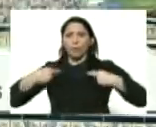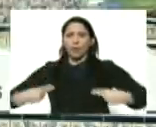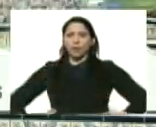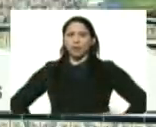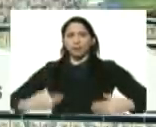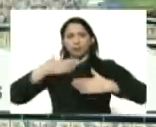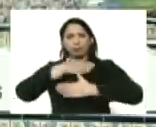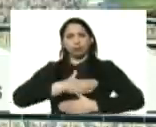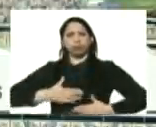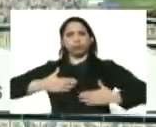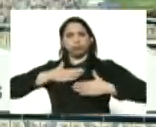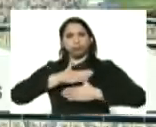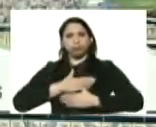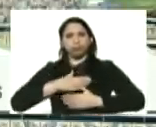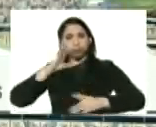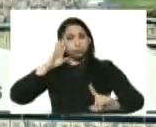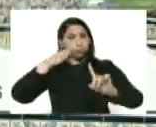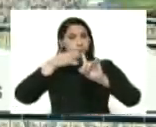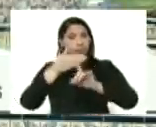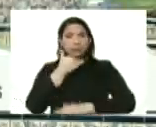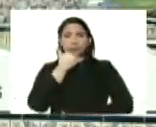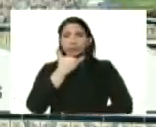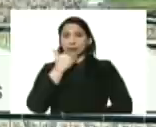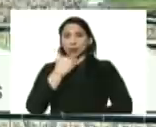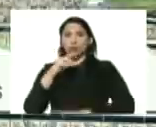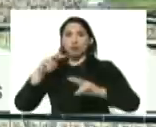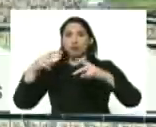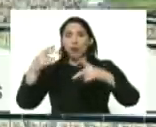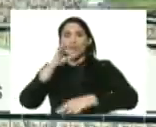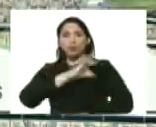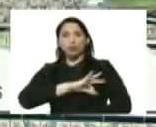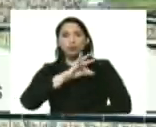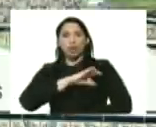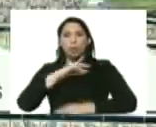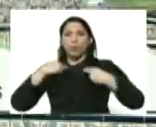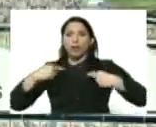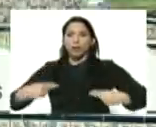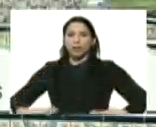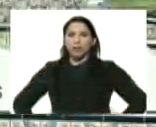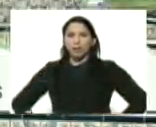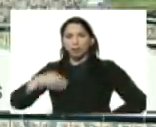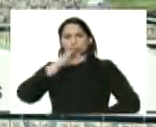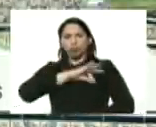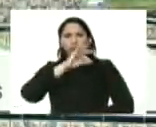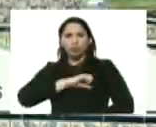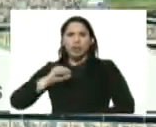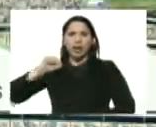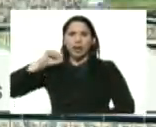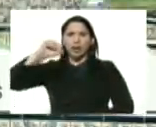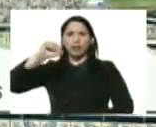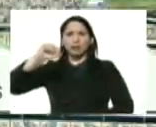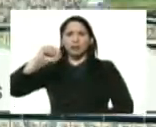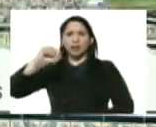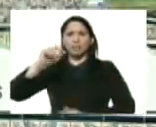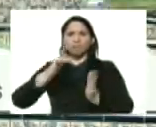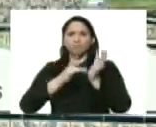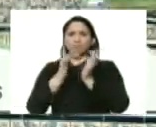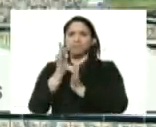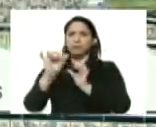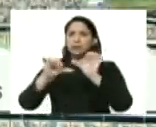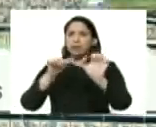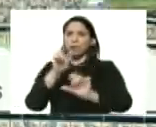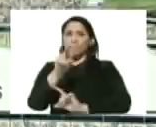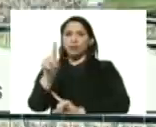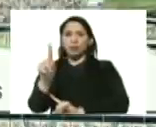gratificante rumbo a la nueva sociedad humanista socialista cristiana del siglo